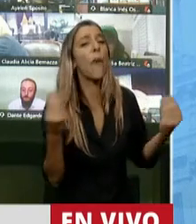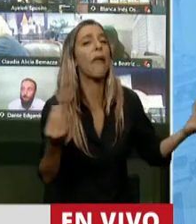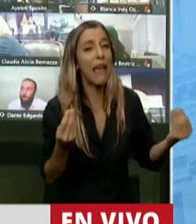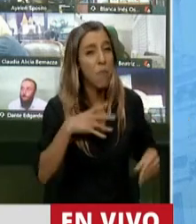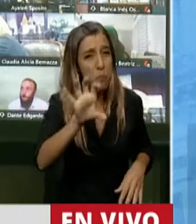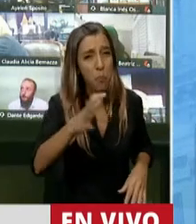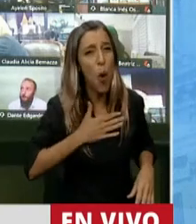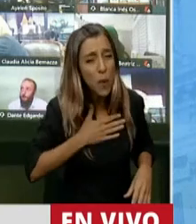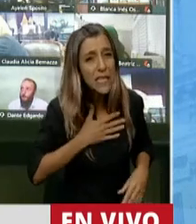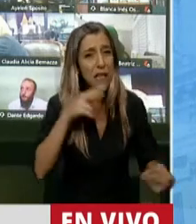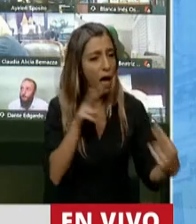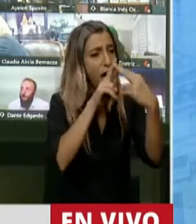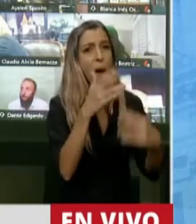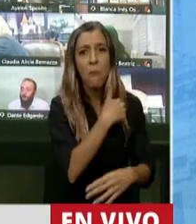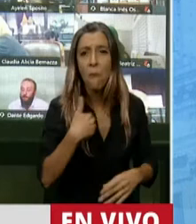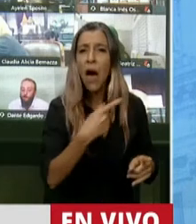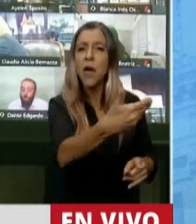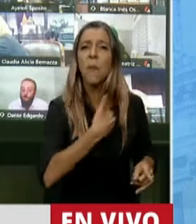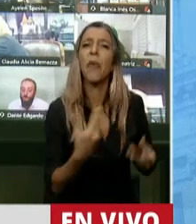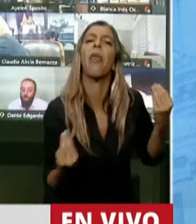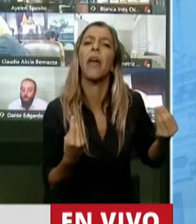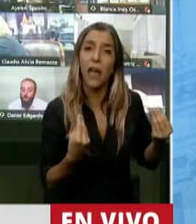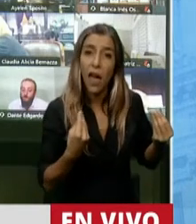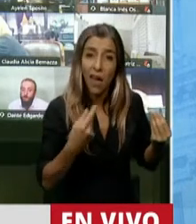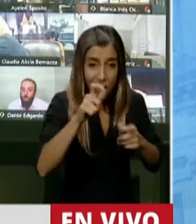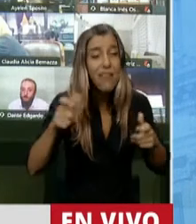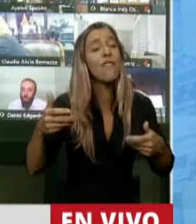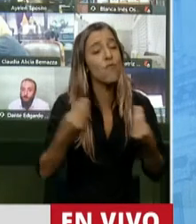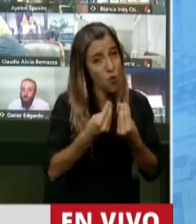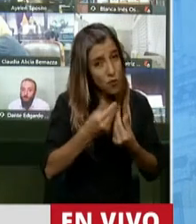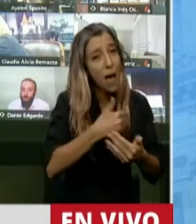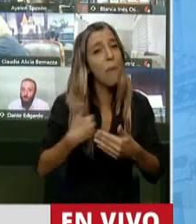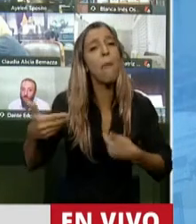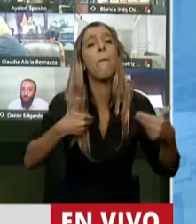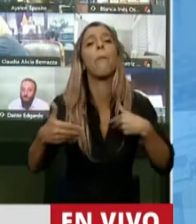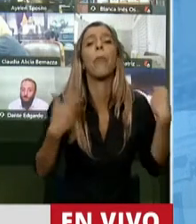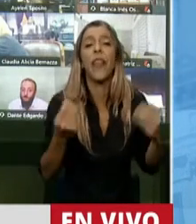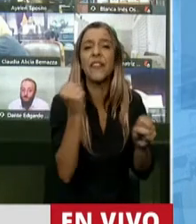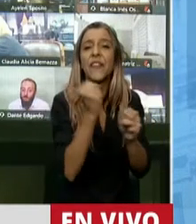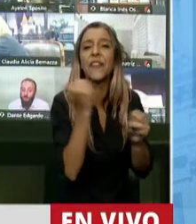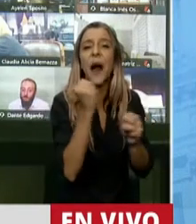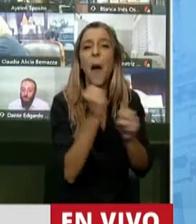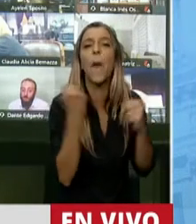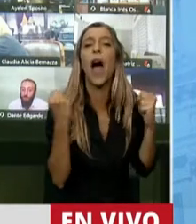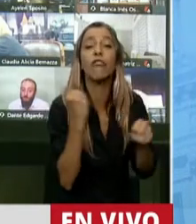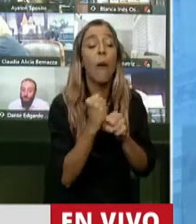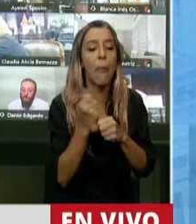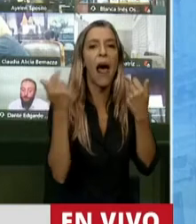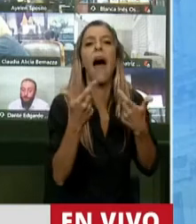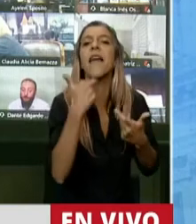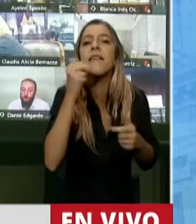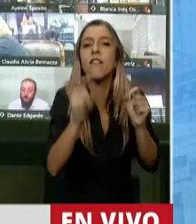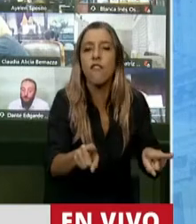me piden en mi provincia las madres, señor Presidente, me piden trabajo para sus hijos, trabajo me piden, que